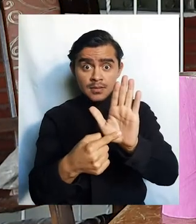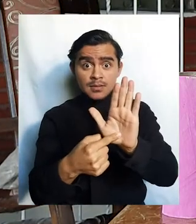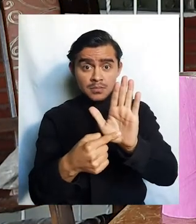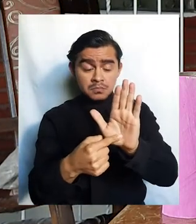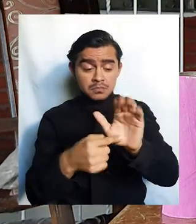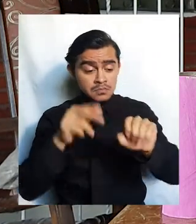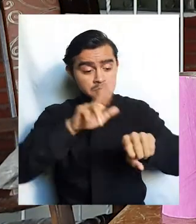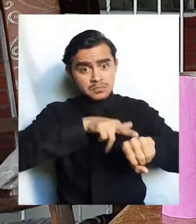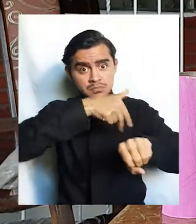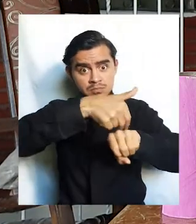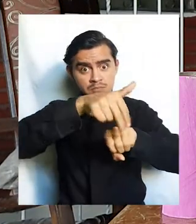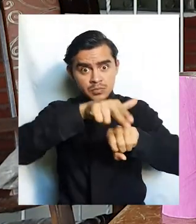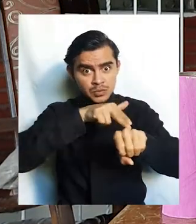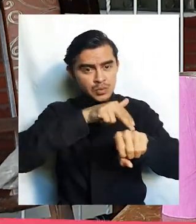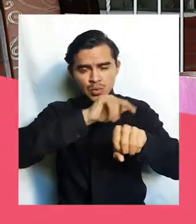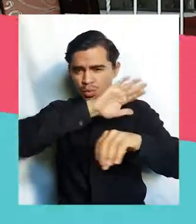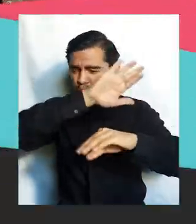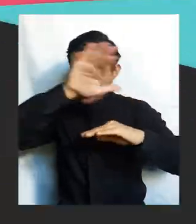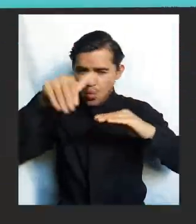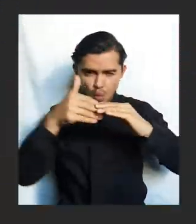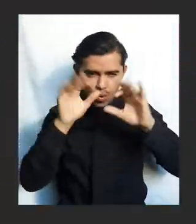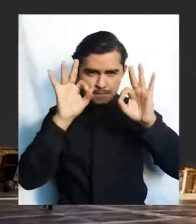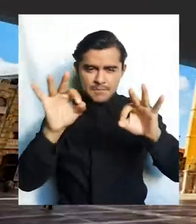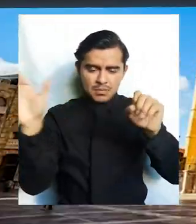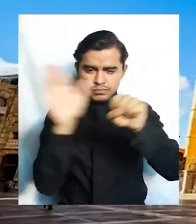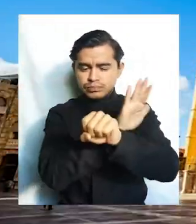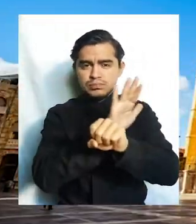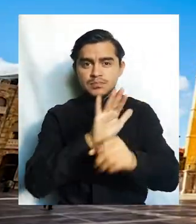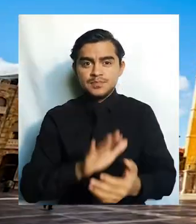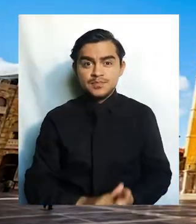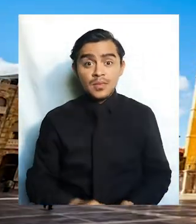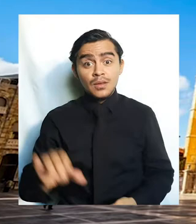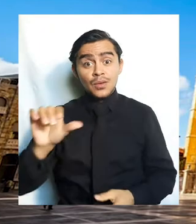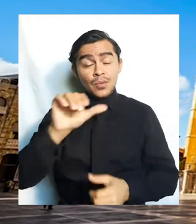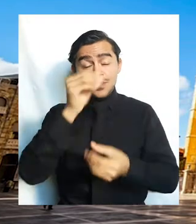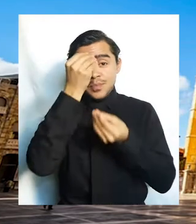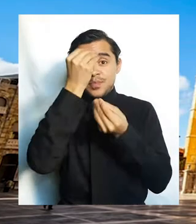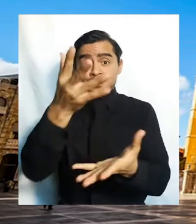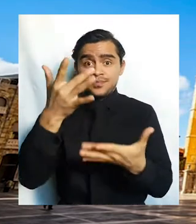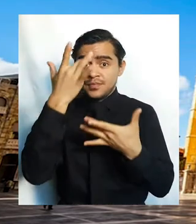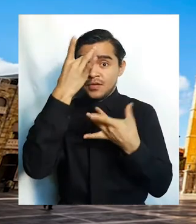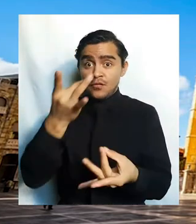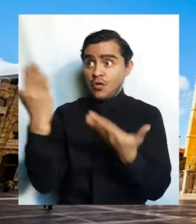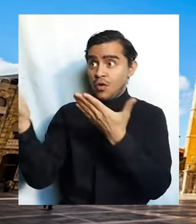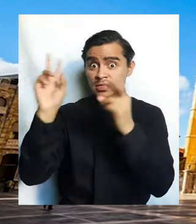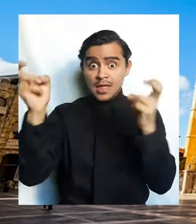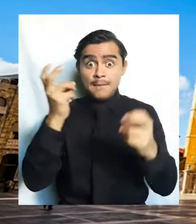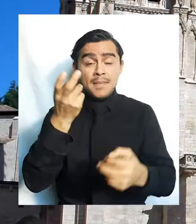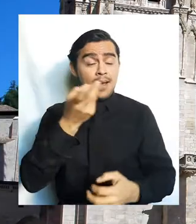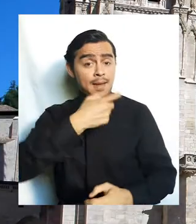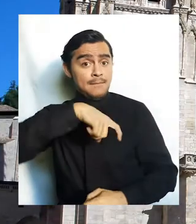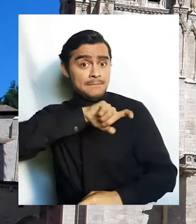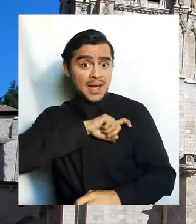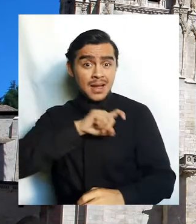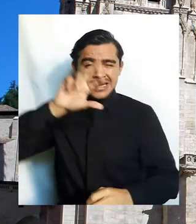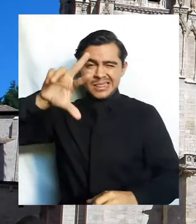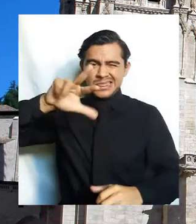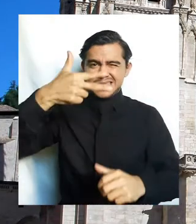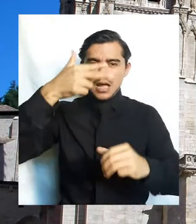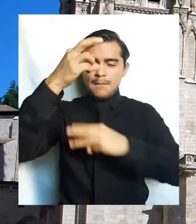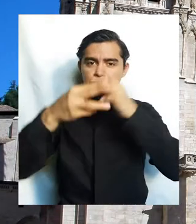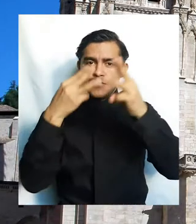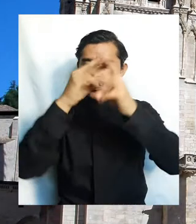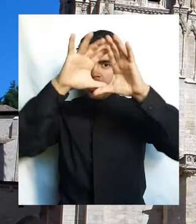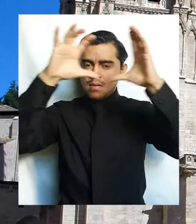quede todo nuestro tubo cubierto. Un dato curioso sobre España es que es el tercer país en el mundo con más